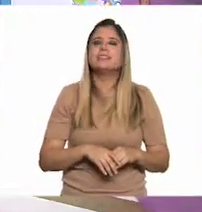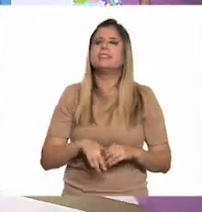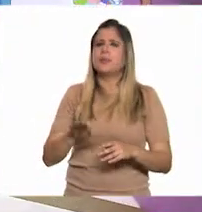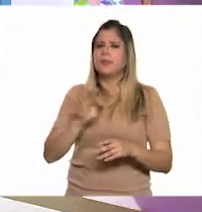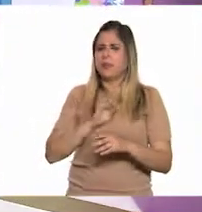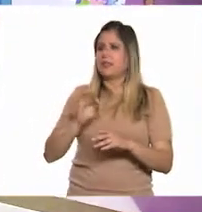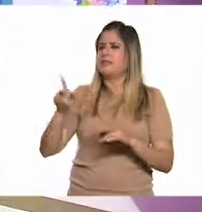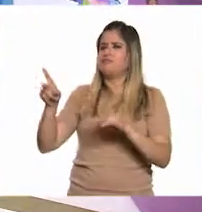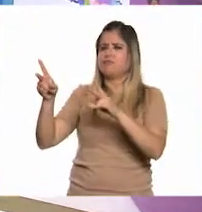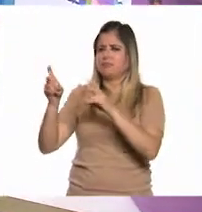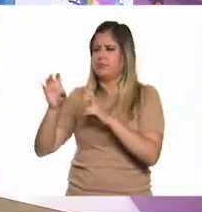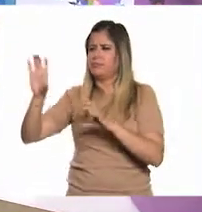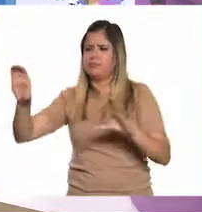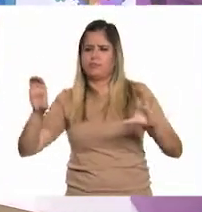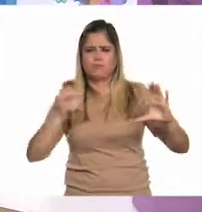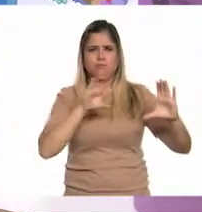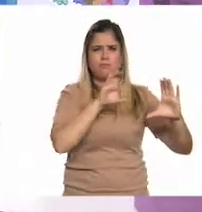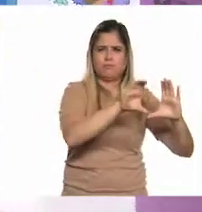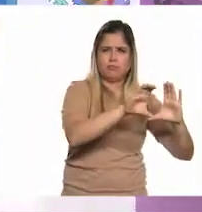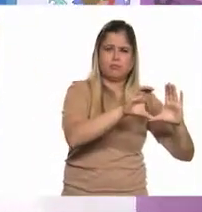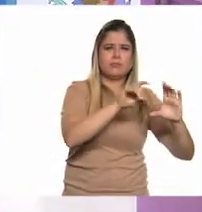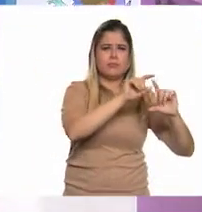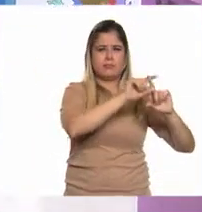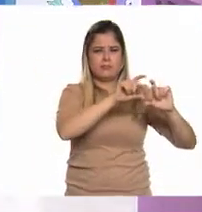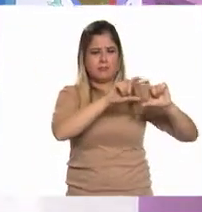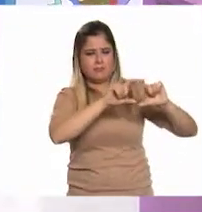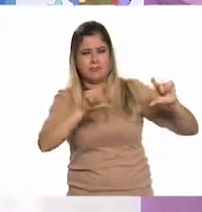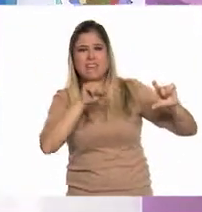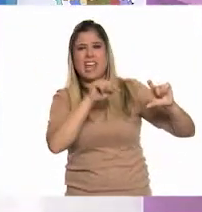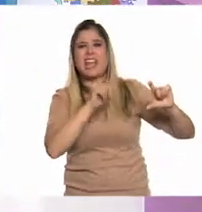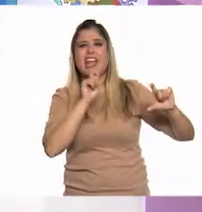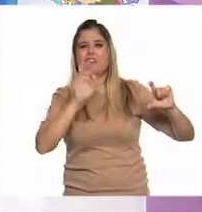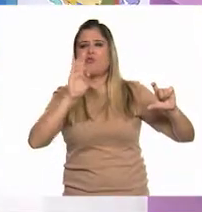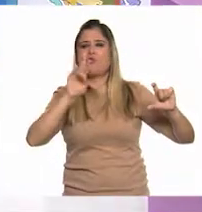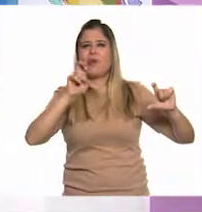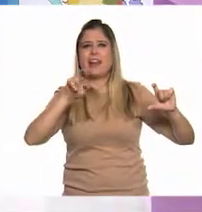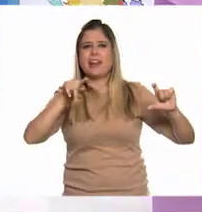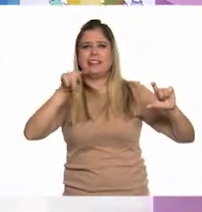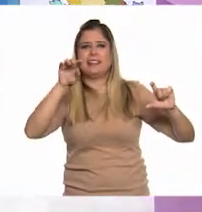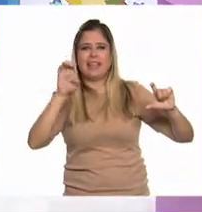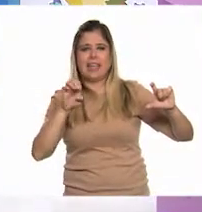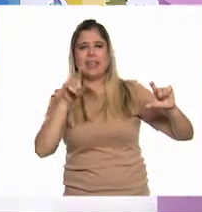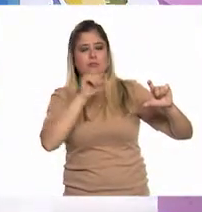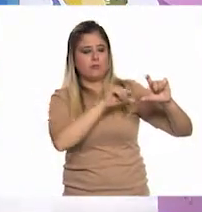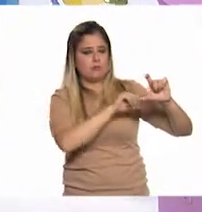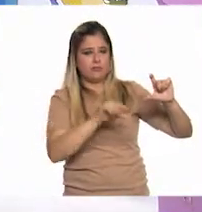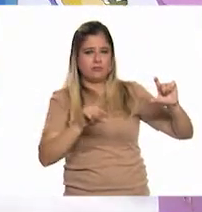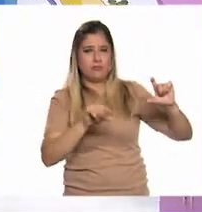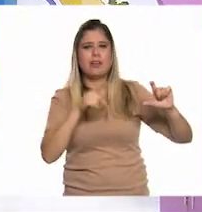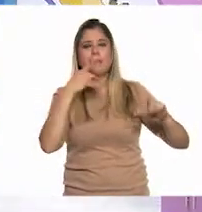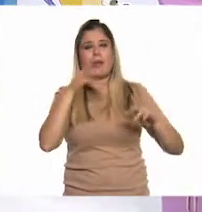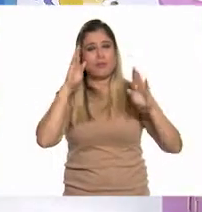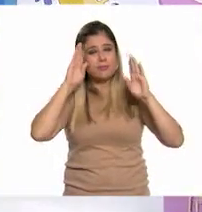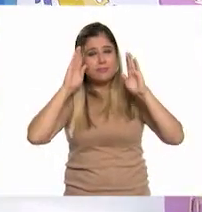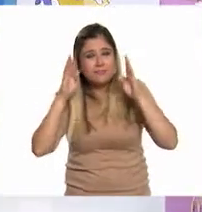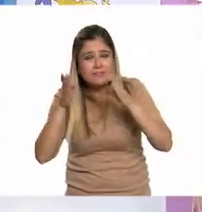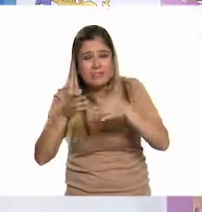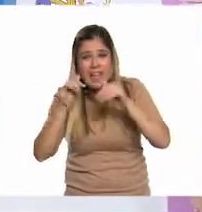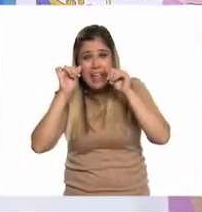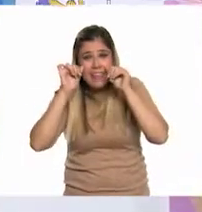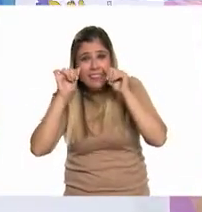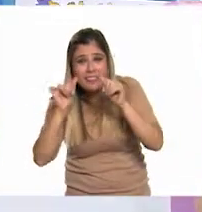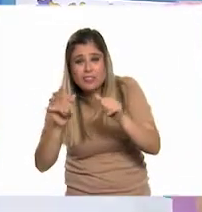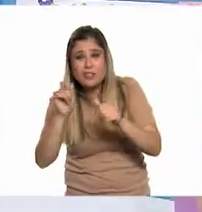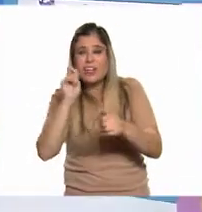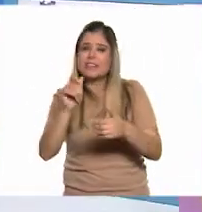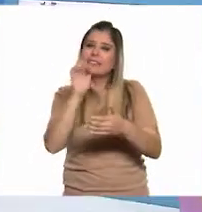textuales señalando la fuente de donde tomamos la información pero lo deseable es que centremos nuestra atención en